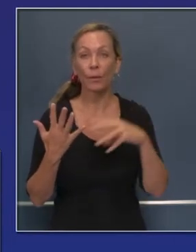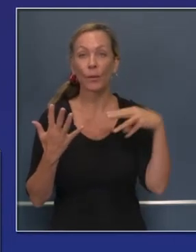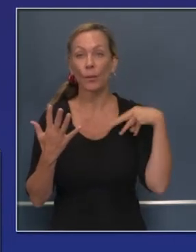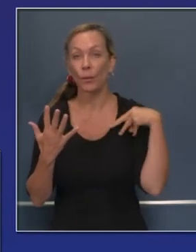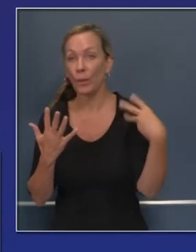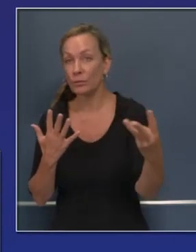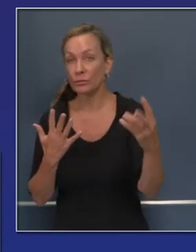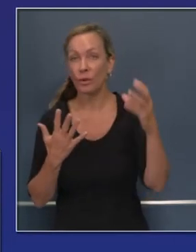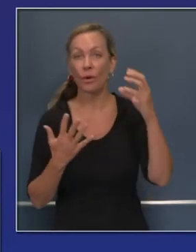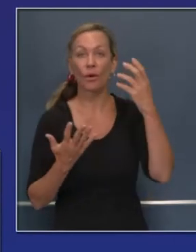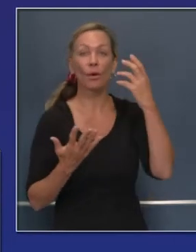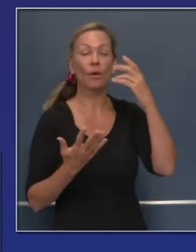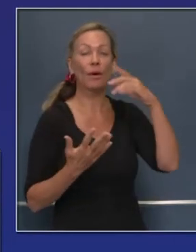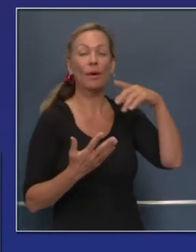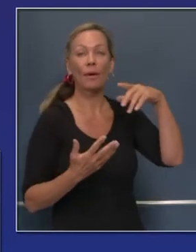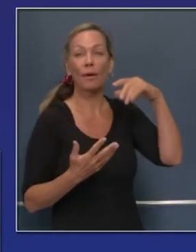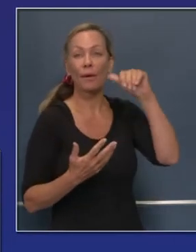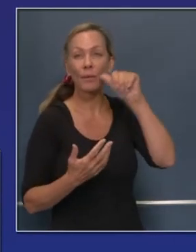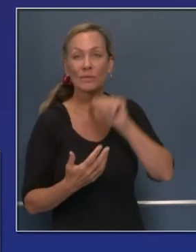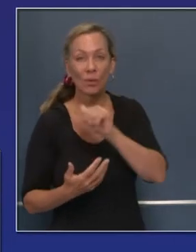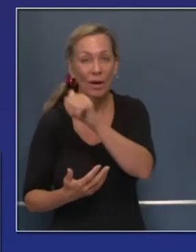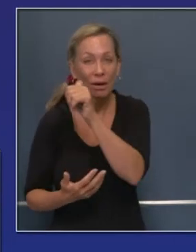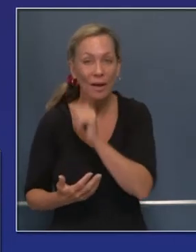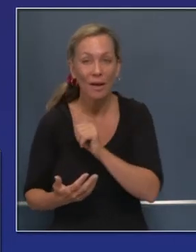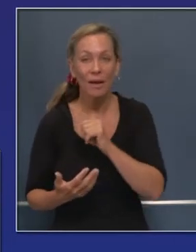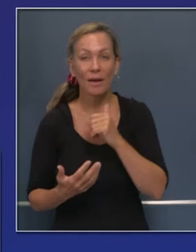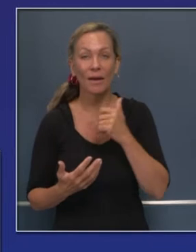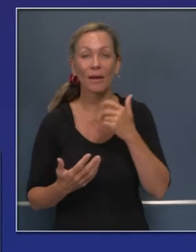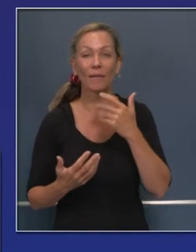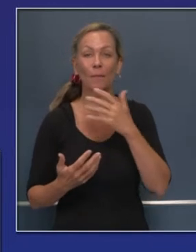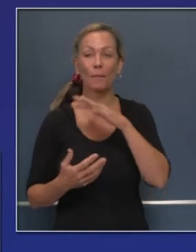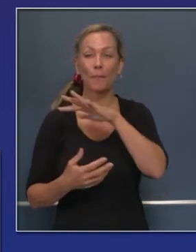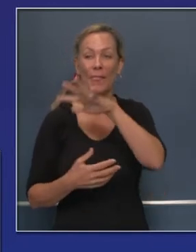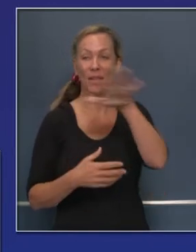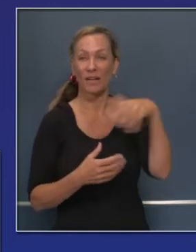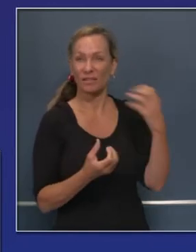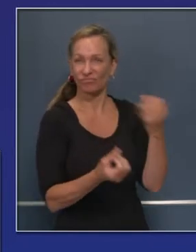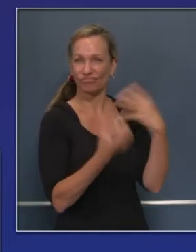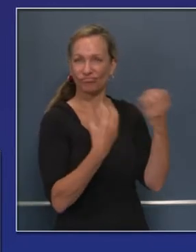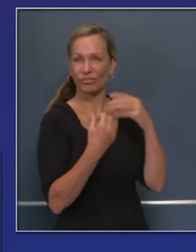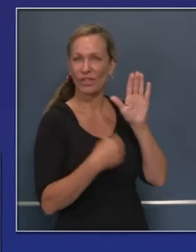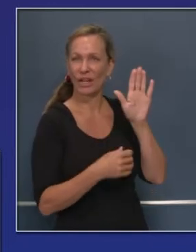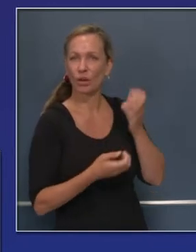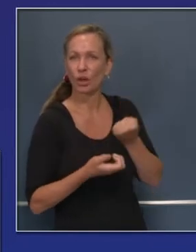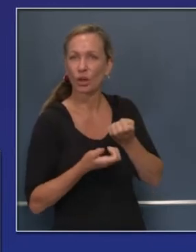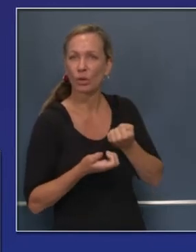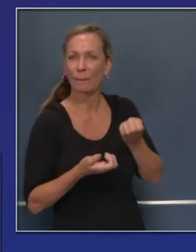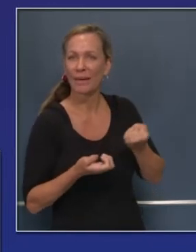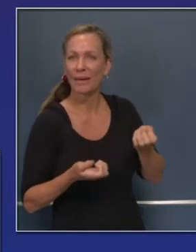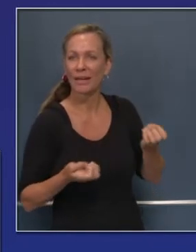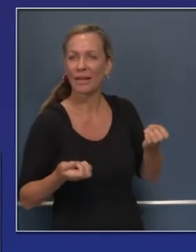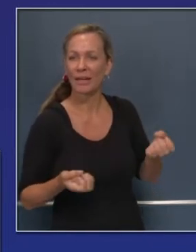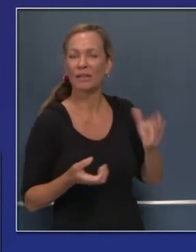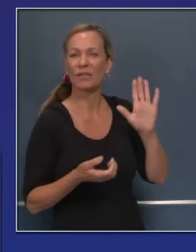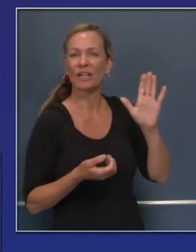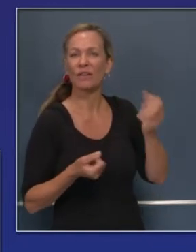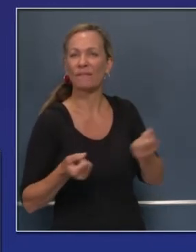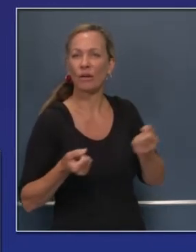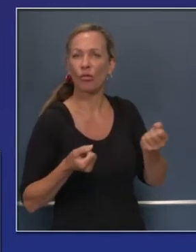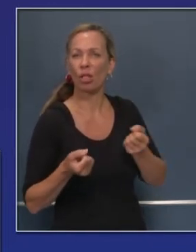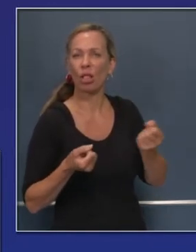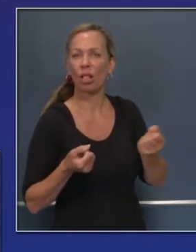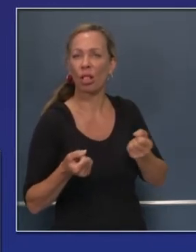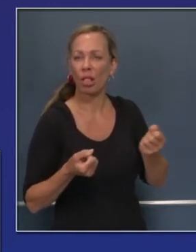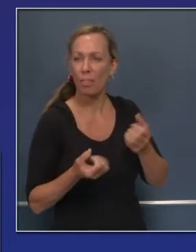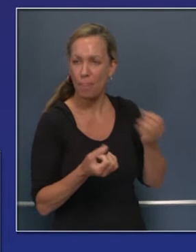y Idaho. El gobernador Bullock, hablé con él hace dos días, nos está enviando también ocho camiones